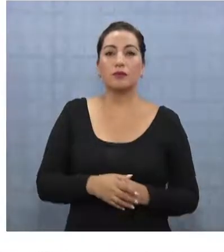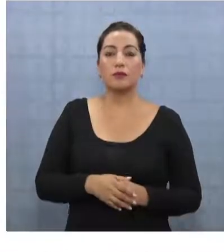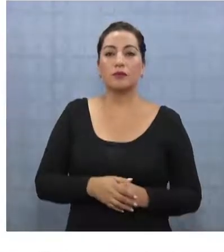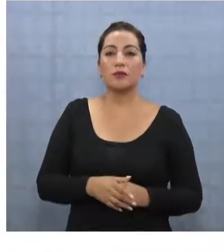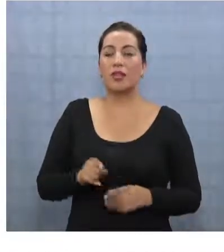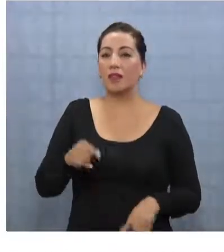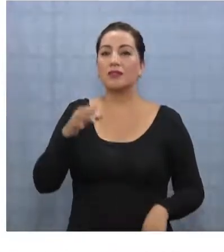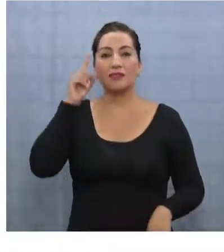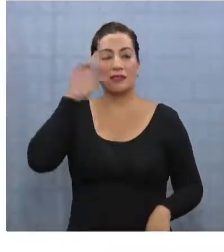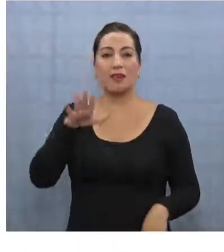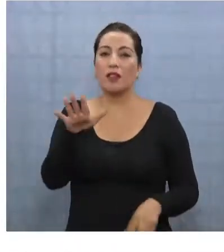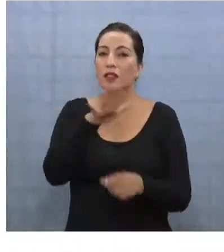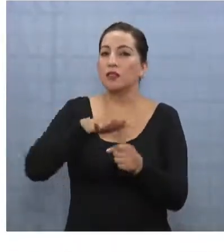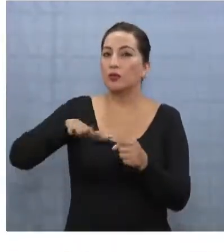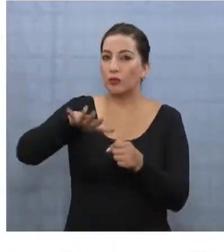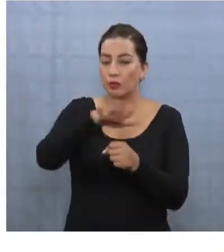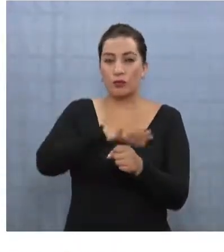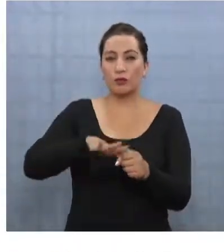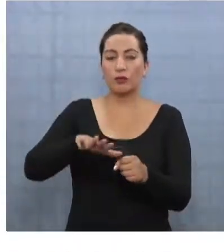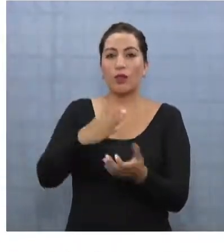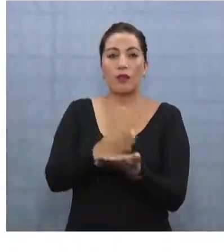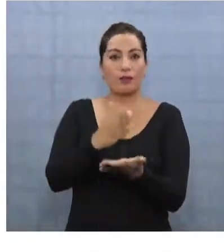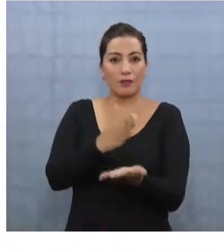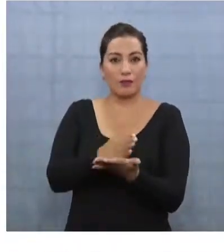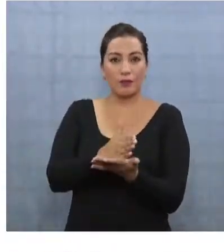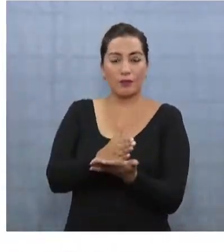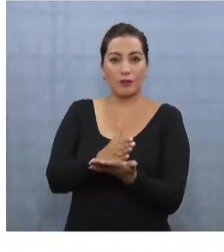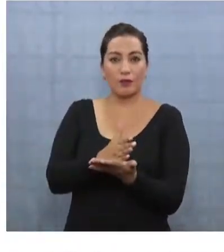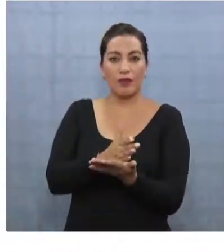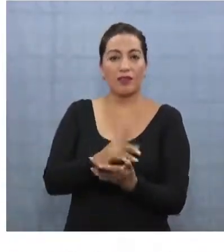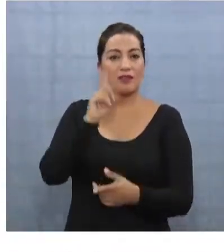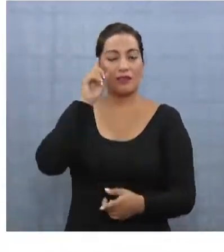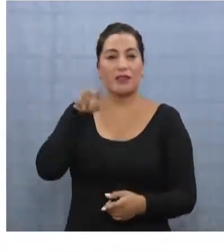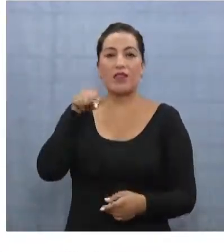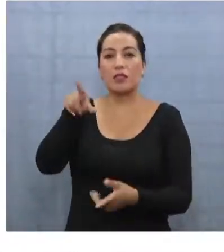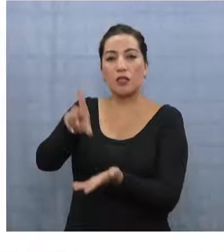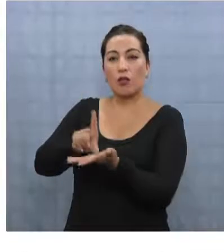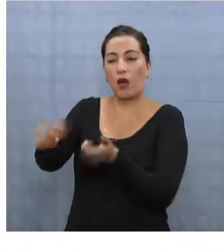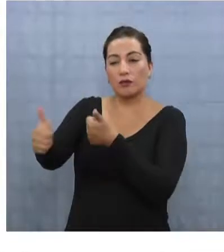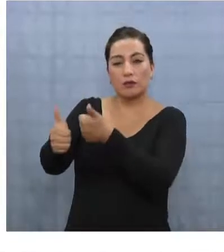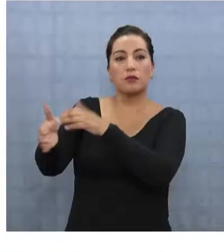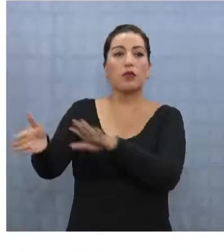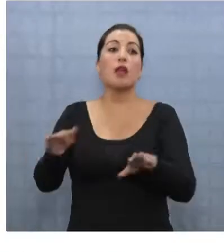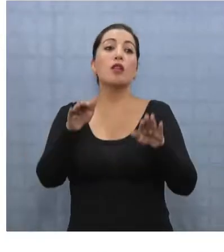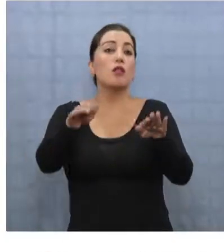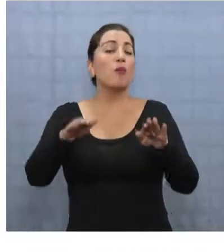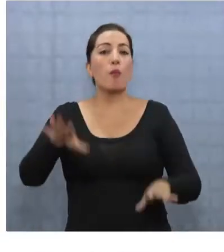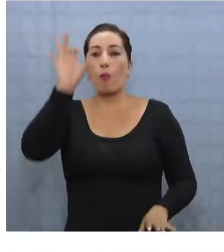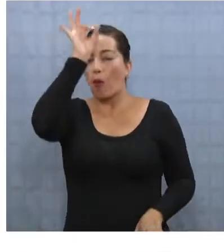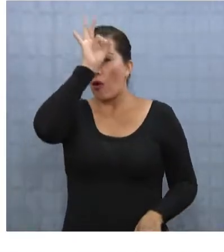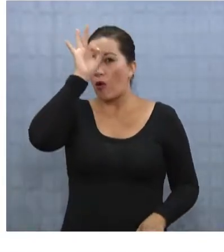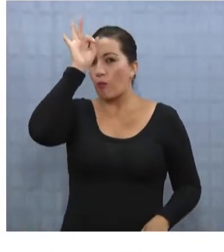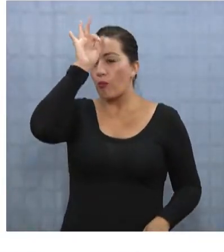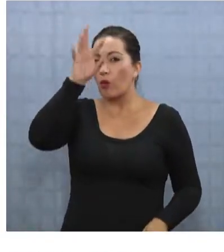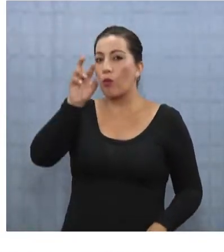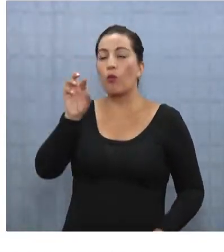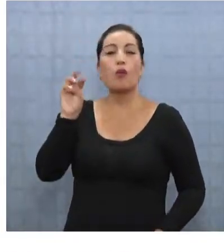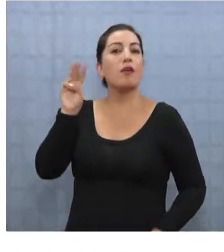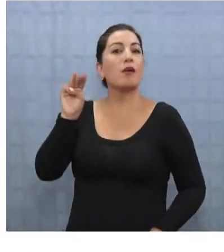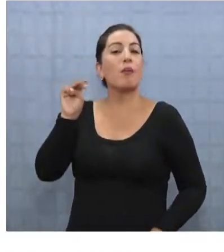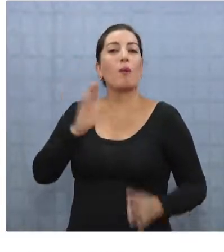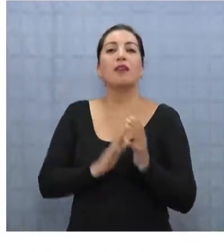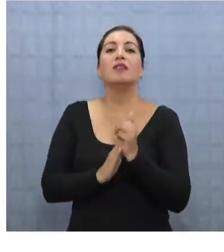se están manejando situaciones para las cuales el Colegio esté ubicado en ese sector. Similar opinión mantiene una